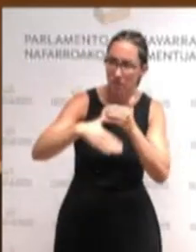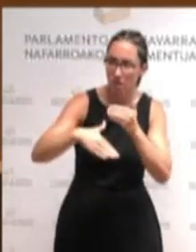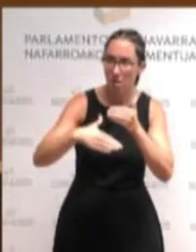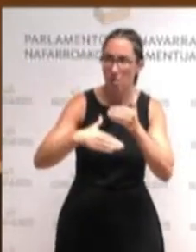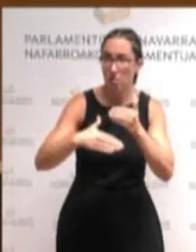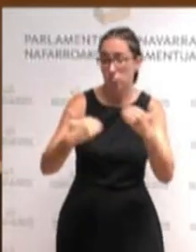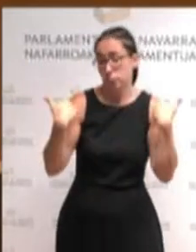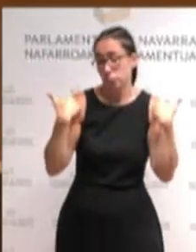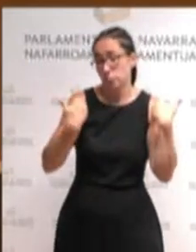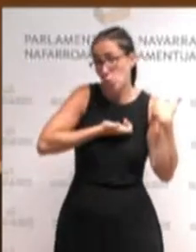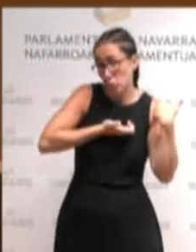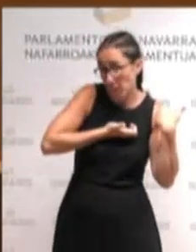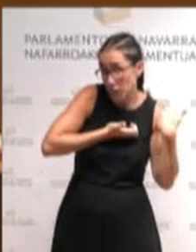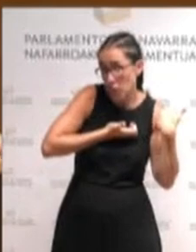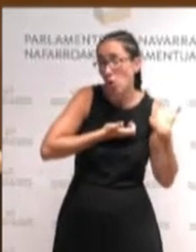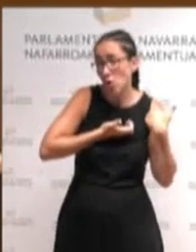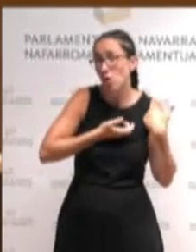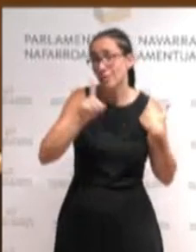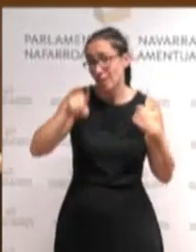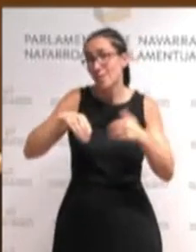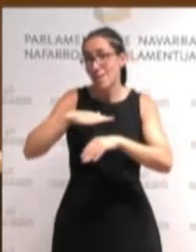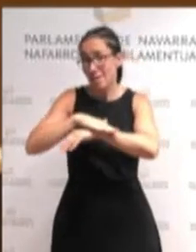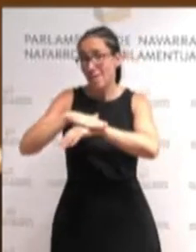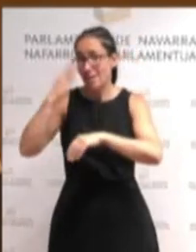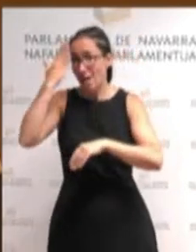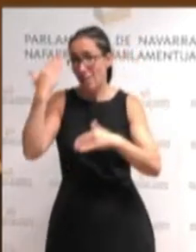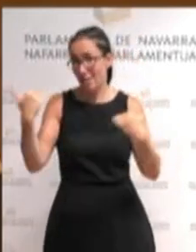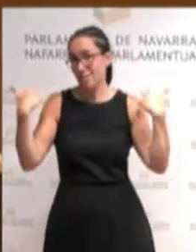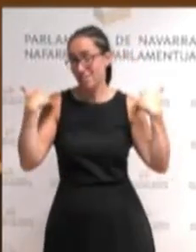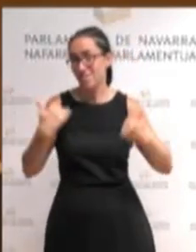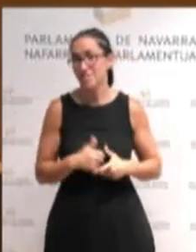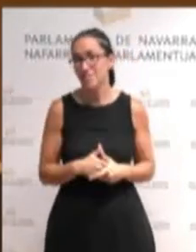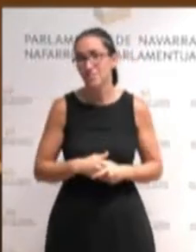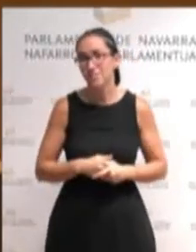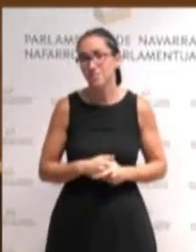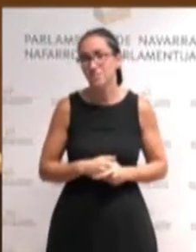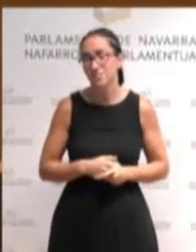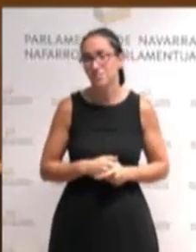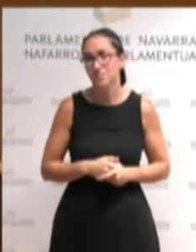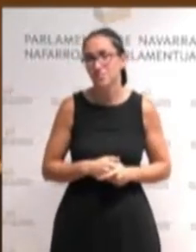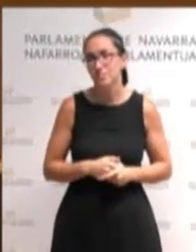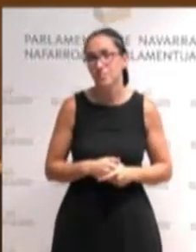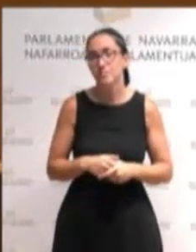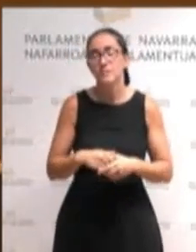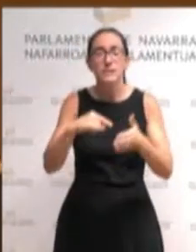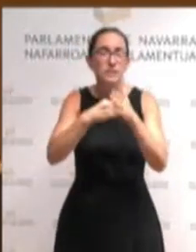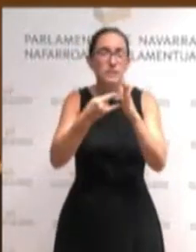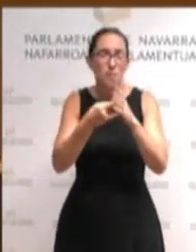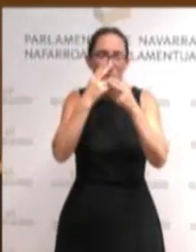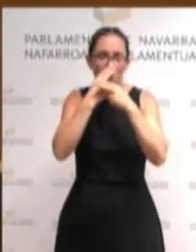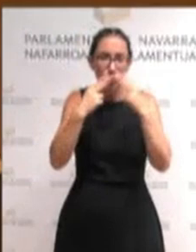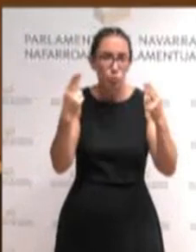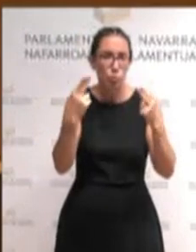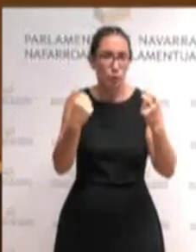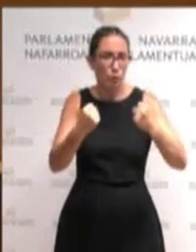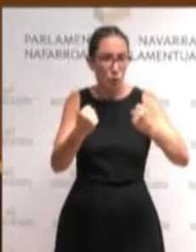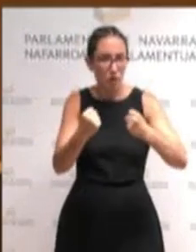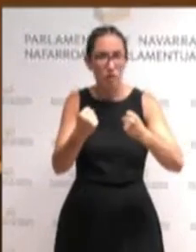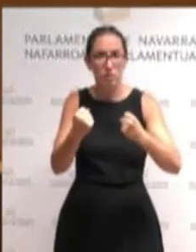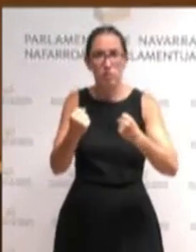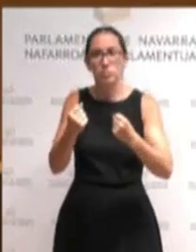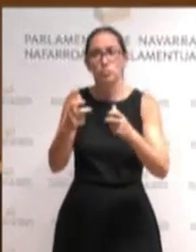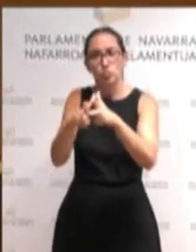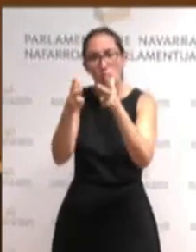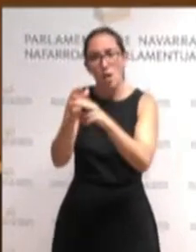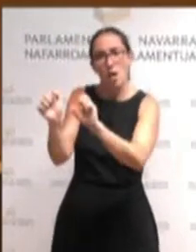el gobierno de Navarra tenemos que seguir avanzando también en un sistema público sólido de protección social y de cuidados